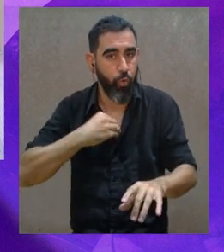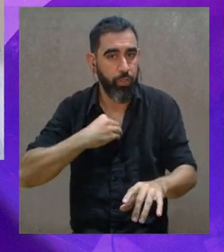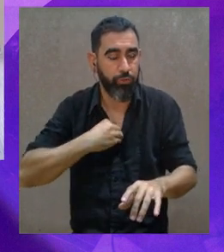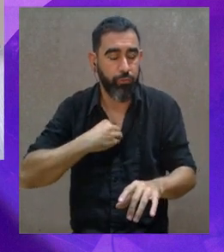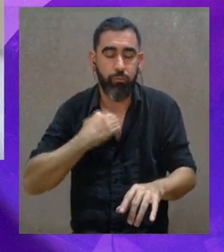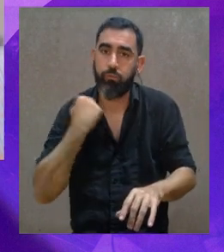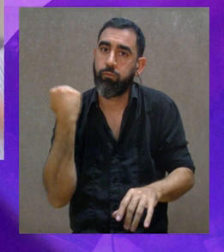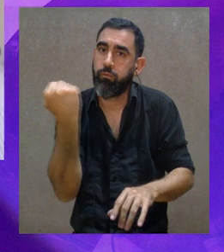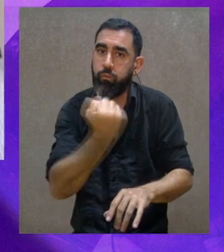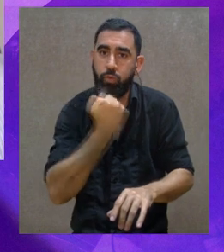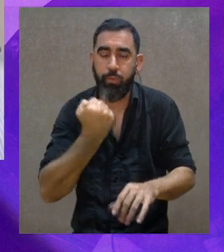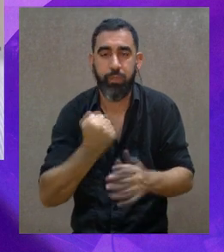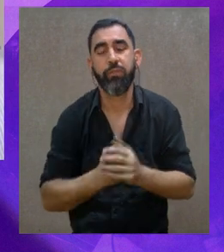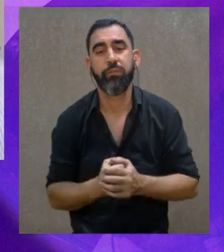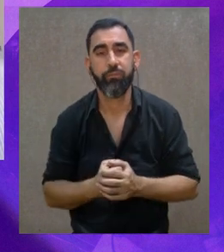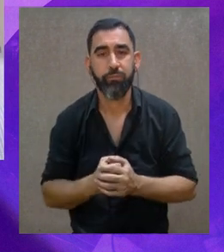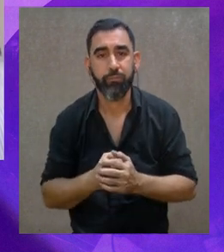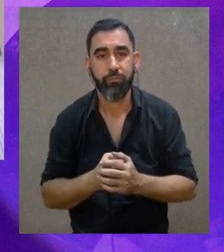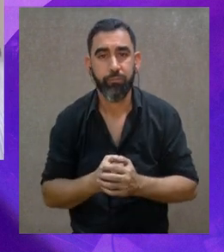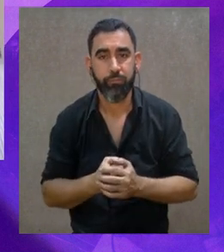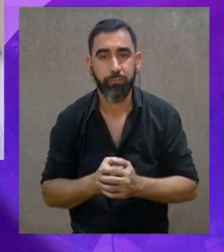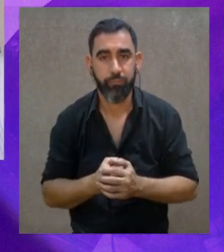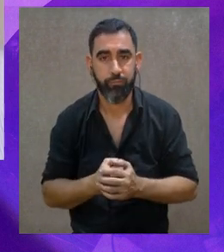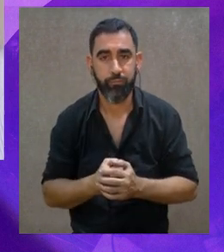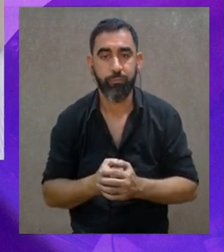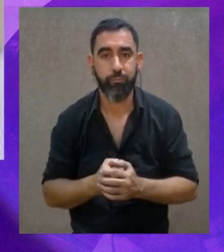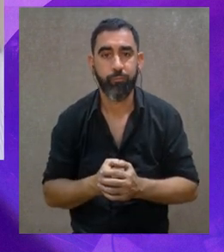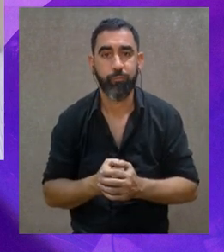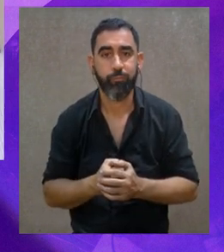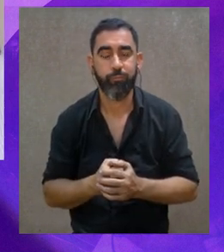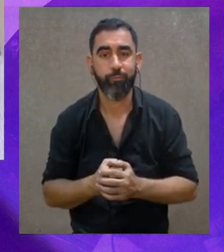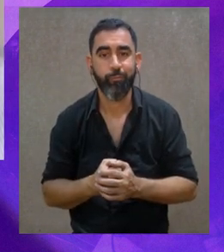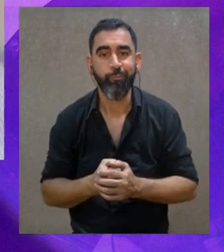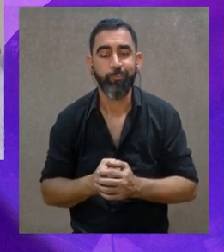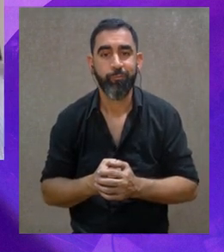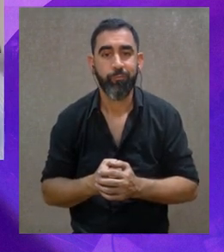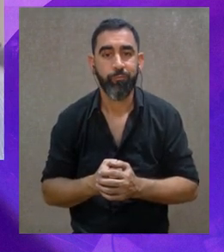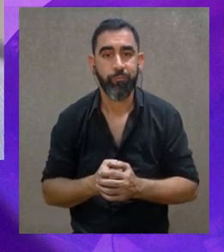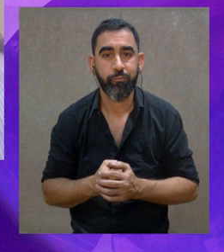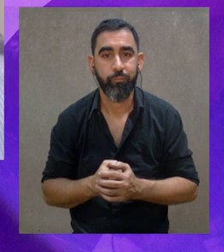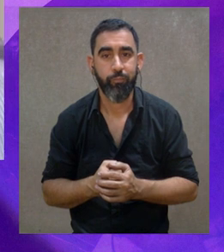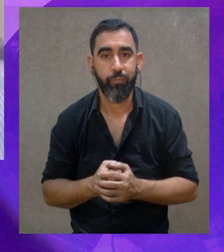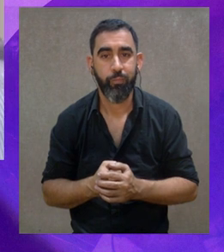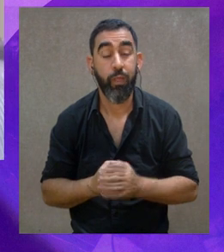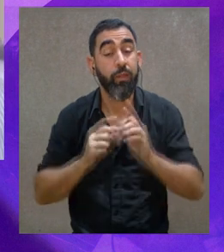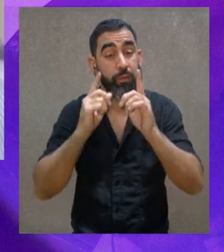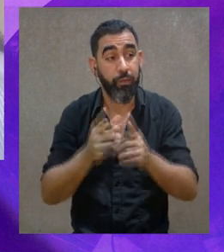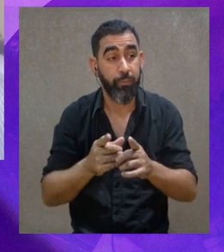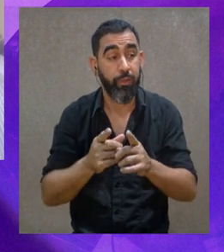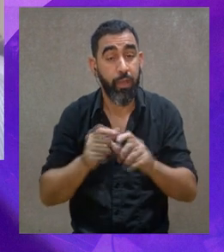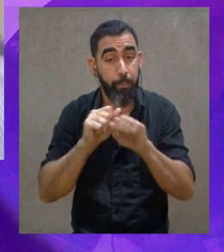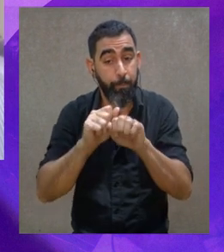esto es un desafío, siempre. Pero hoy en día, donde todo, de alguna forma, lo estamos canalizando a través de la tecnología,